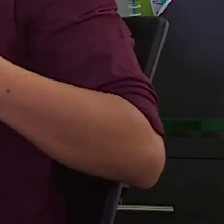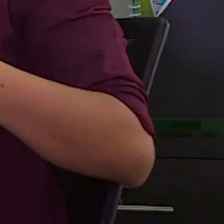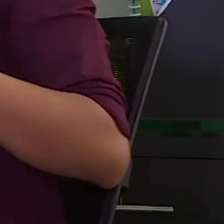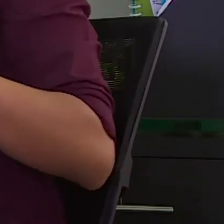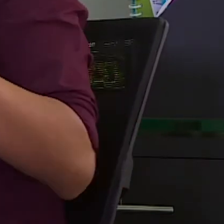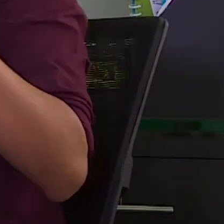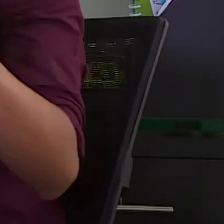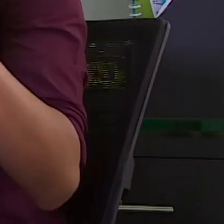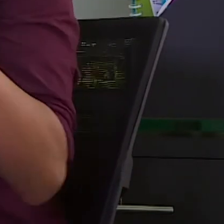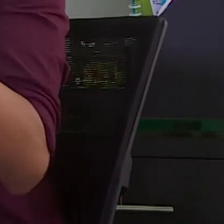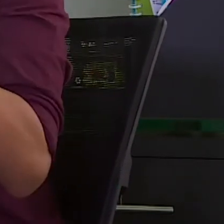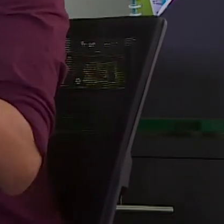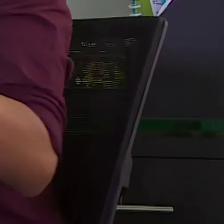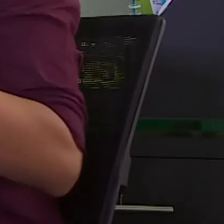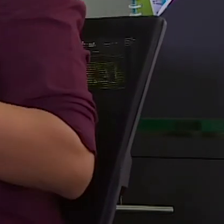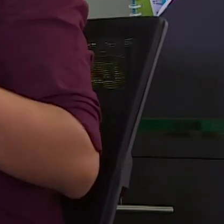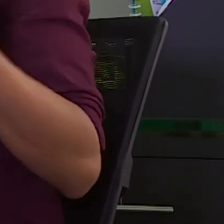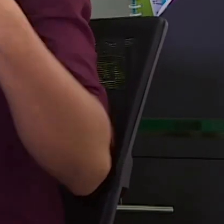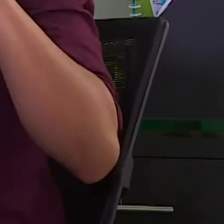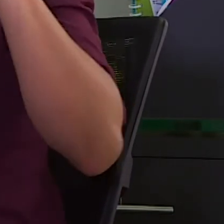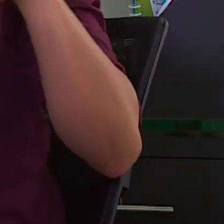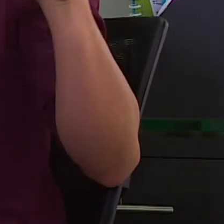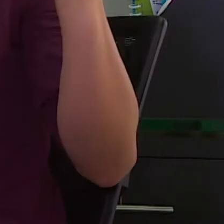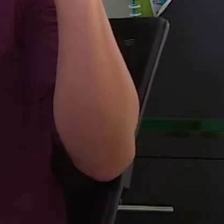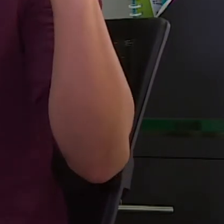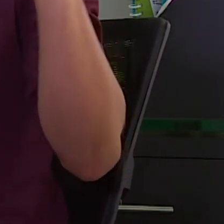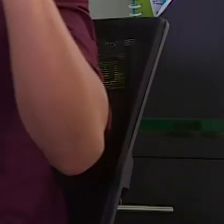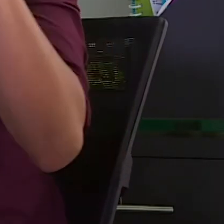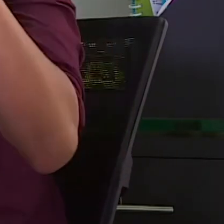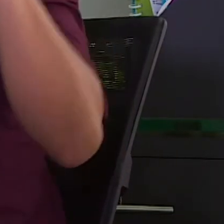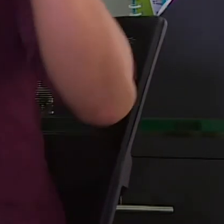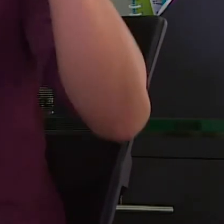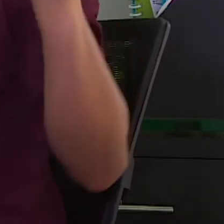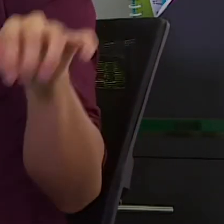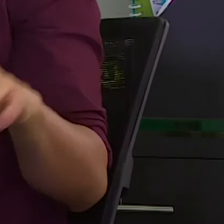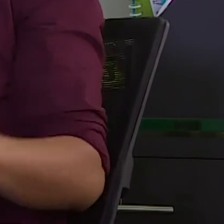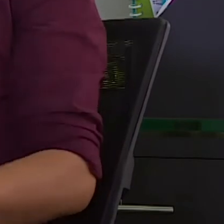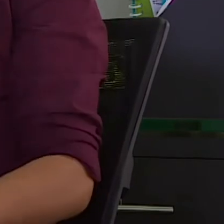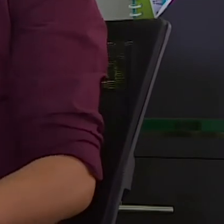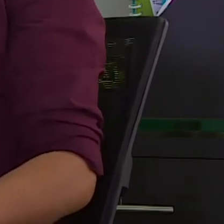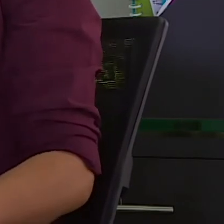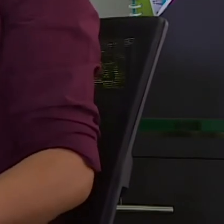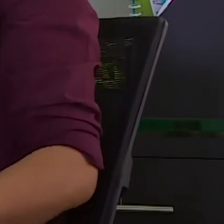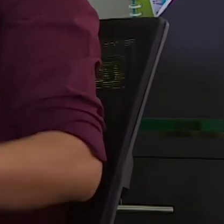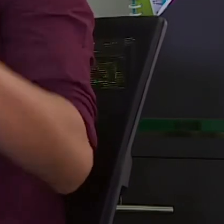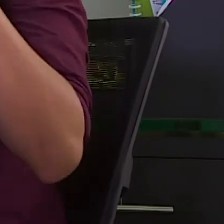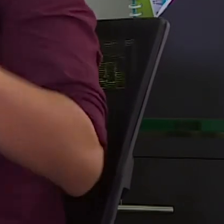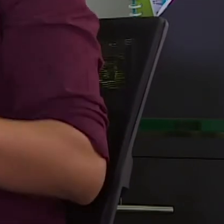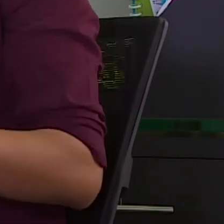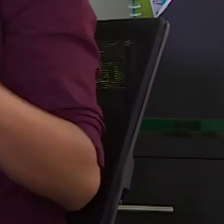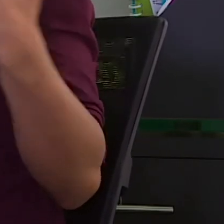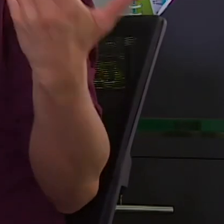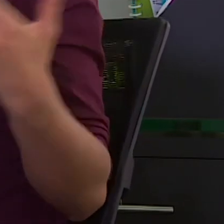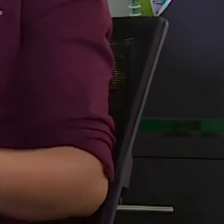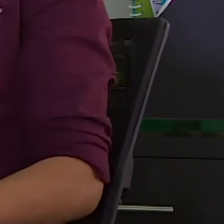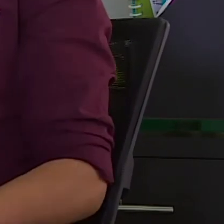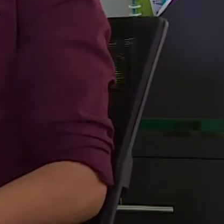por eso tenemos esta sección en la que leemos y damos respuesta a alguno de los comentarios peticiones